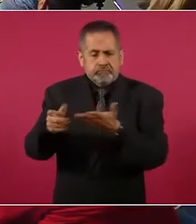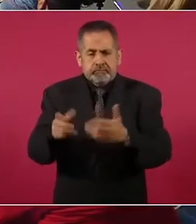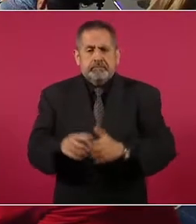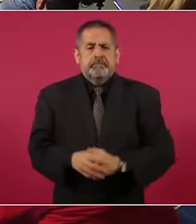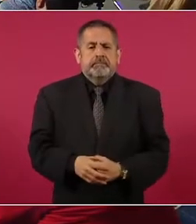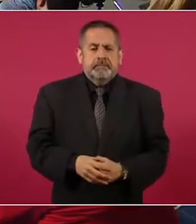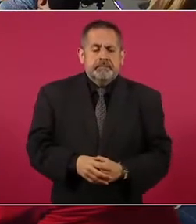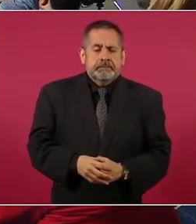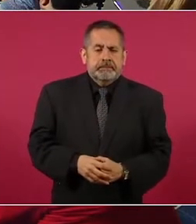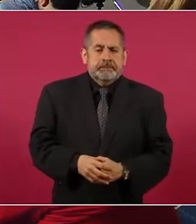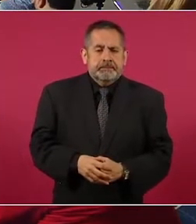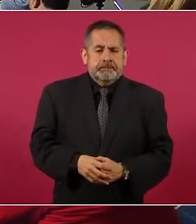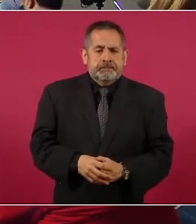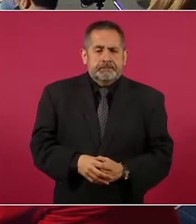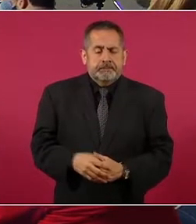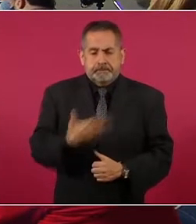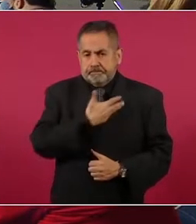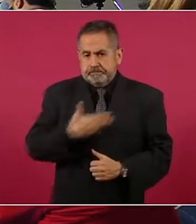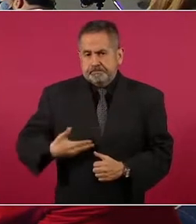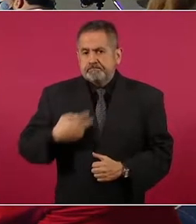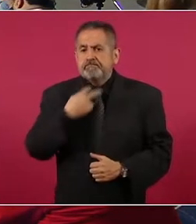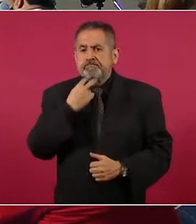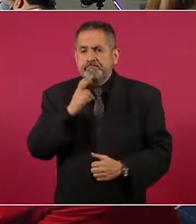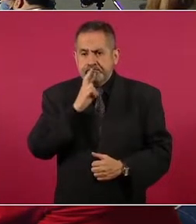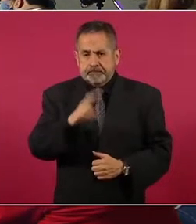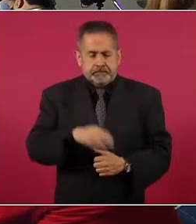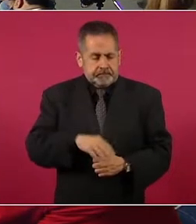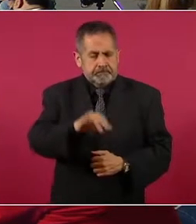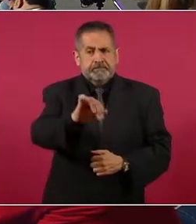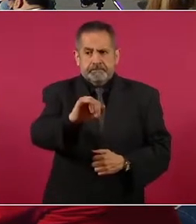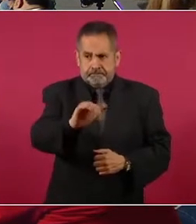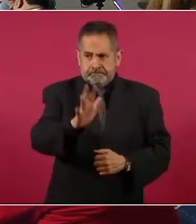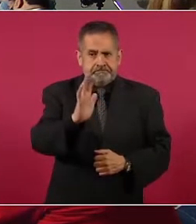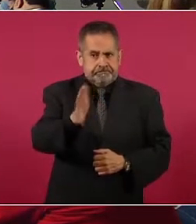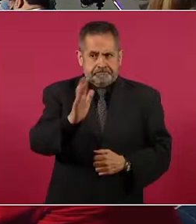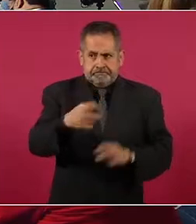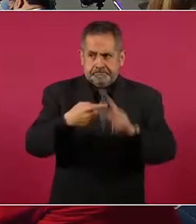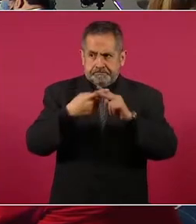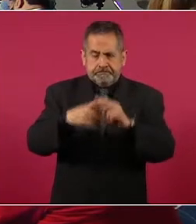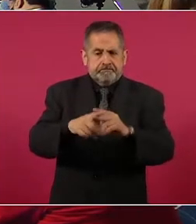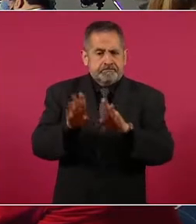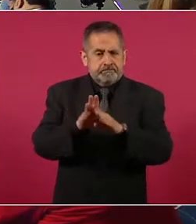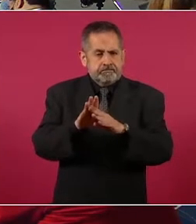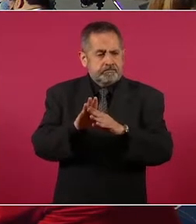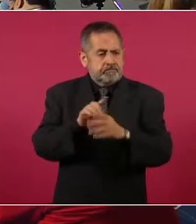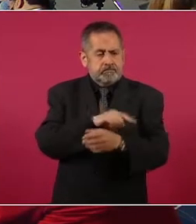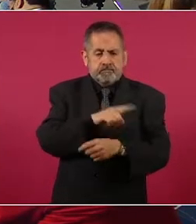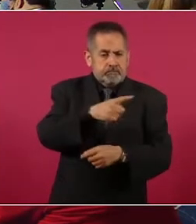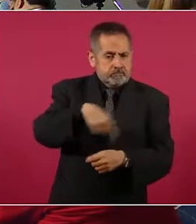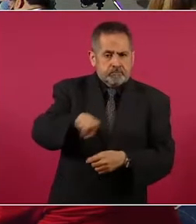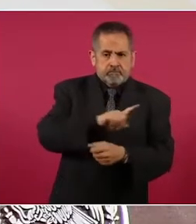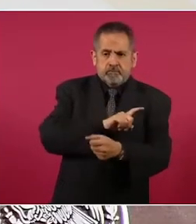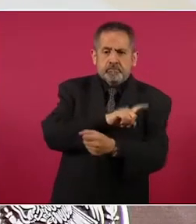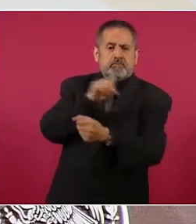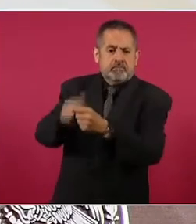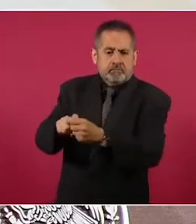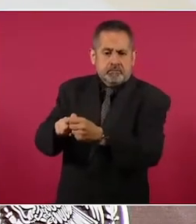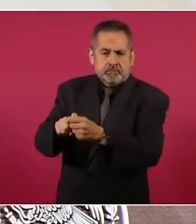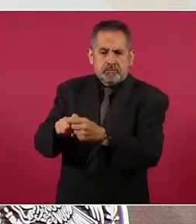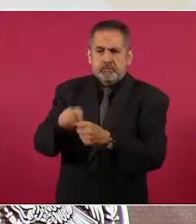Ya se inició la inscripción para